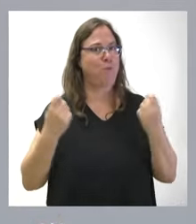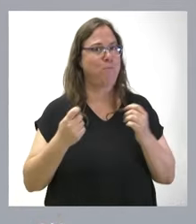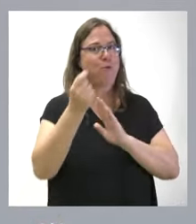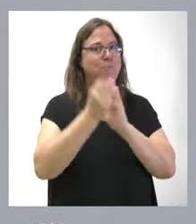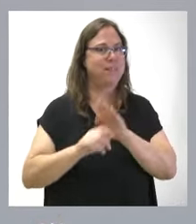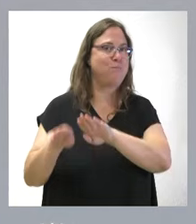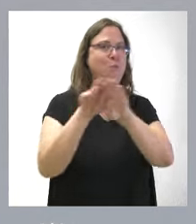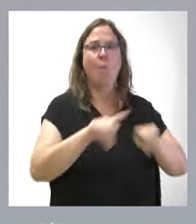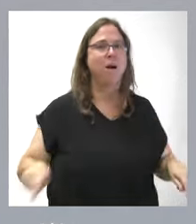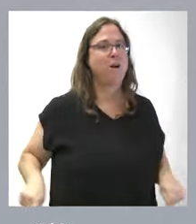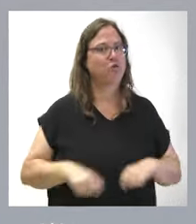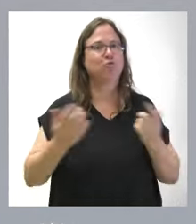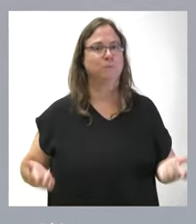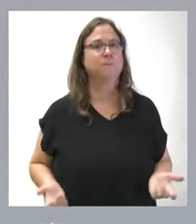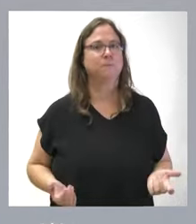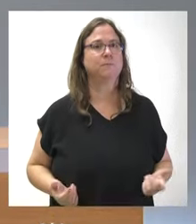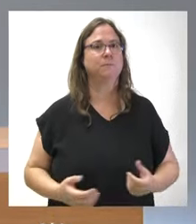igualdad entre todos los españoles.